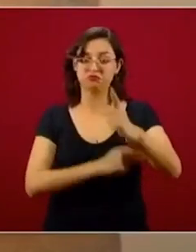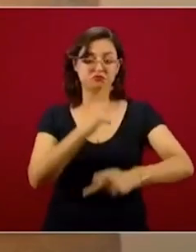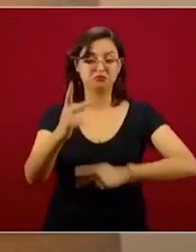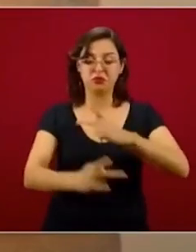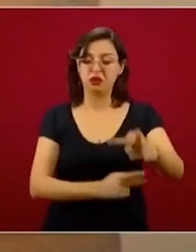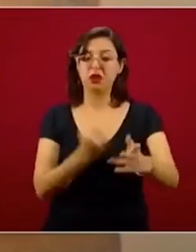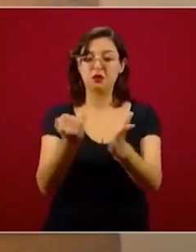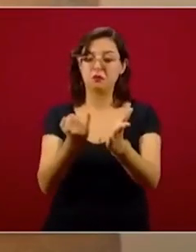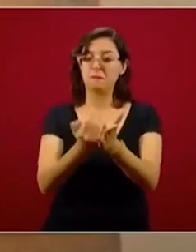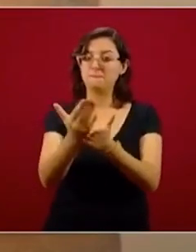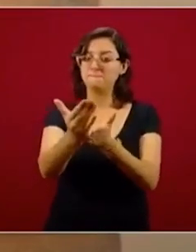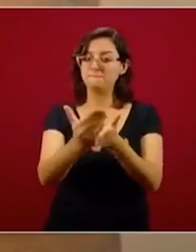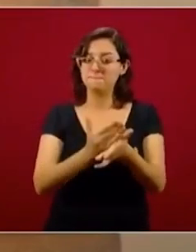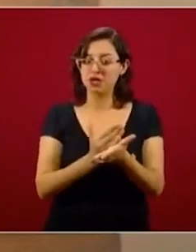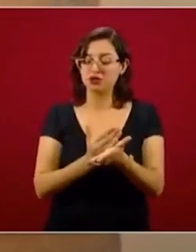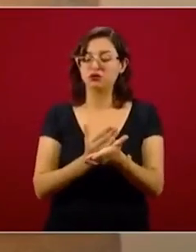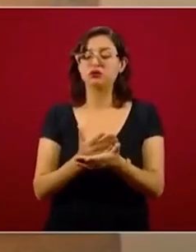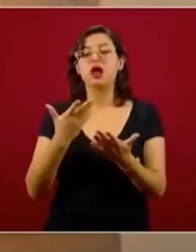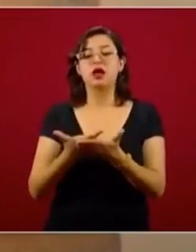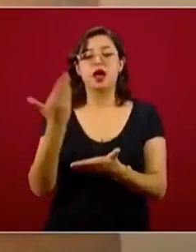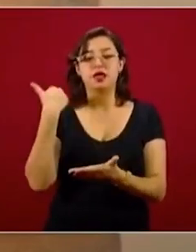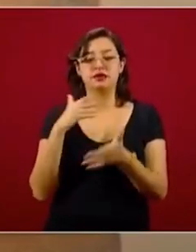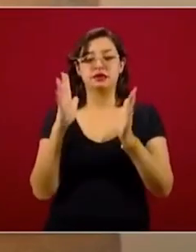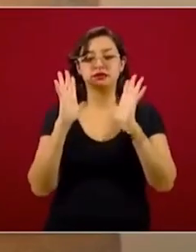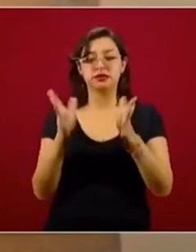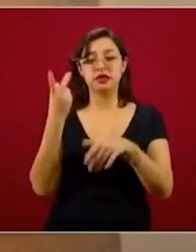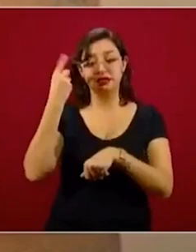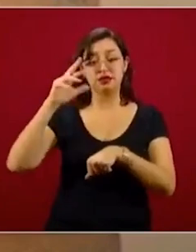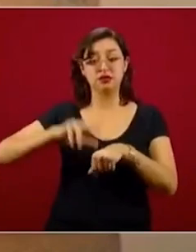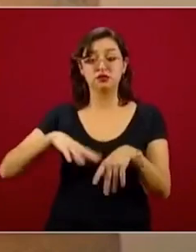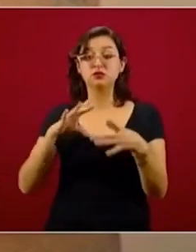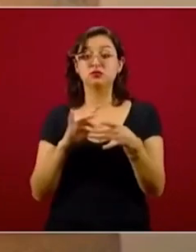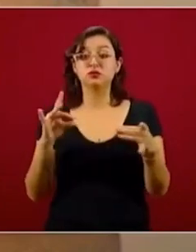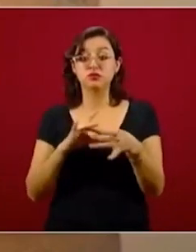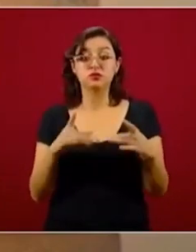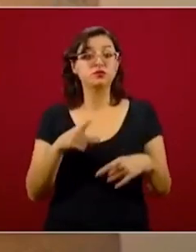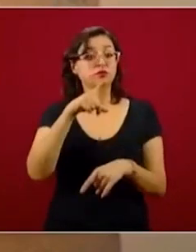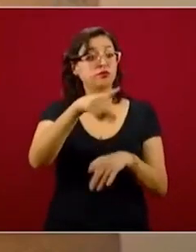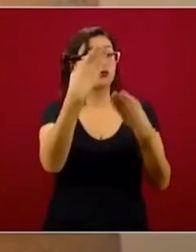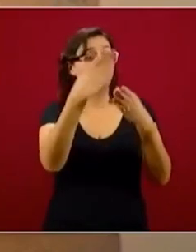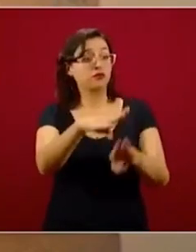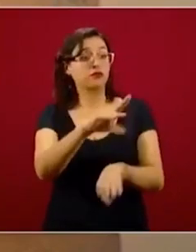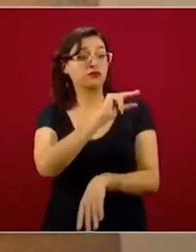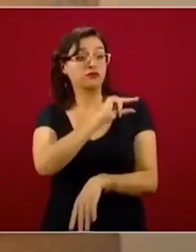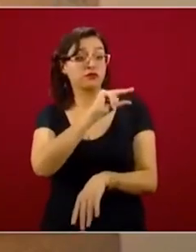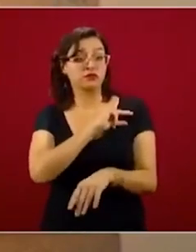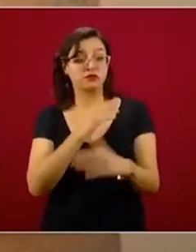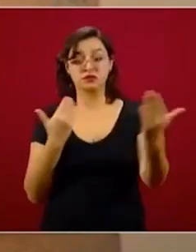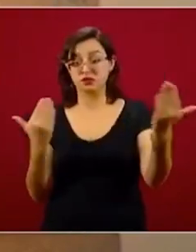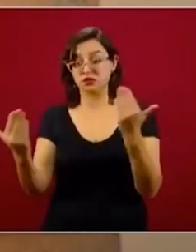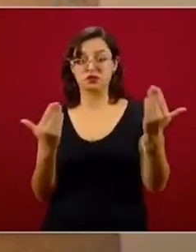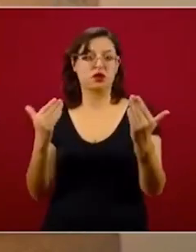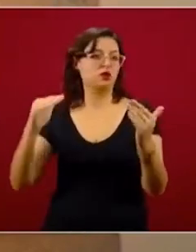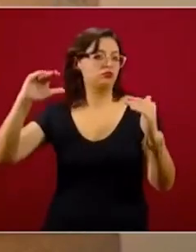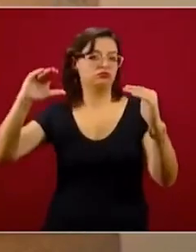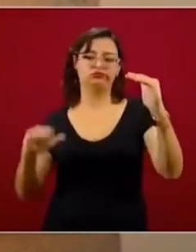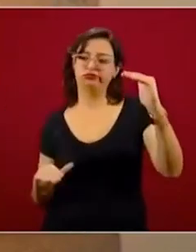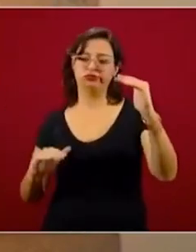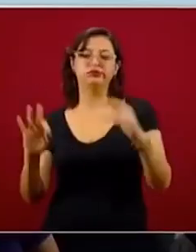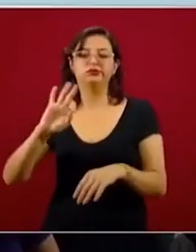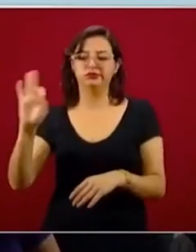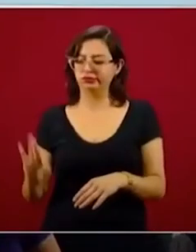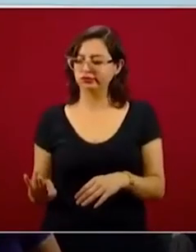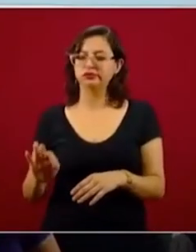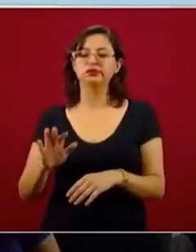y como ya lo había mencionado anteriormente el director, comparado con las tasas que cobra la banca comercial, nuestras tasas son bastante, bastante accesibles.